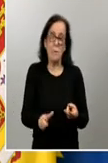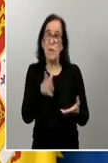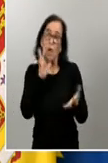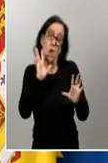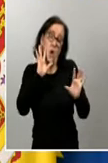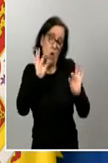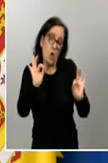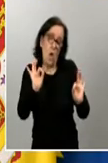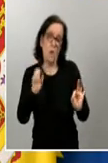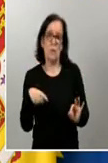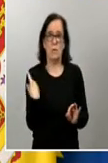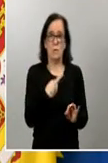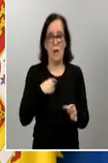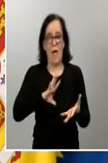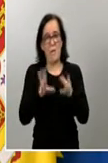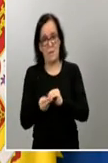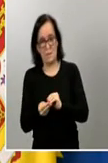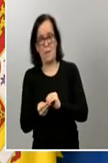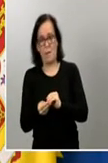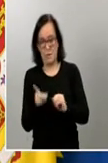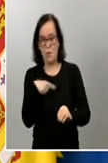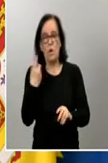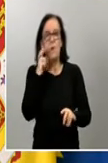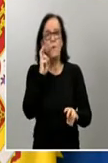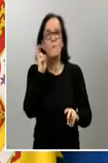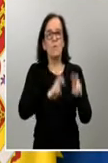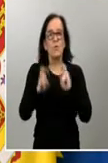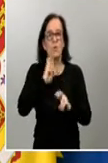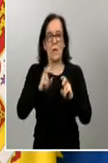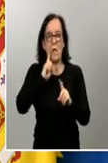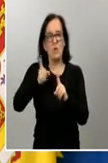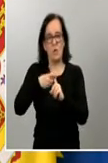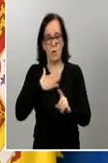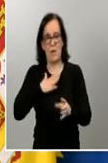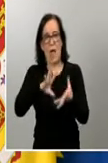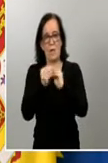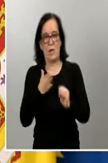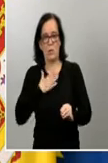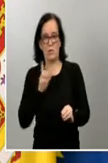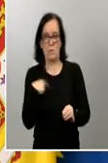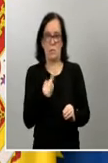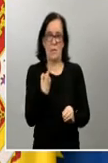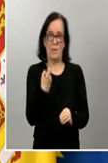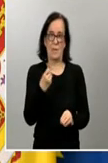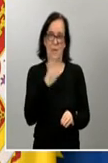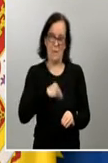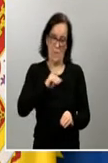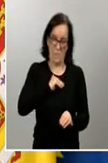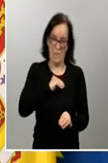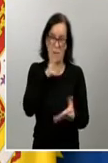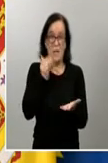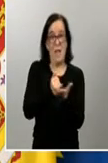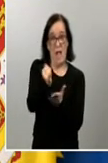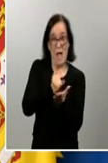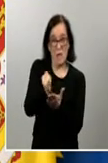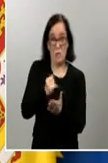Pero, lógicamente, tenemos que adaptar y tenemos que buscar una solución adaptada a las necesidades de España, a las necesidades de la